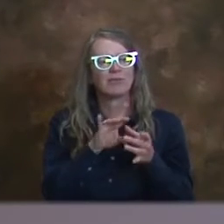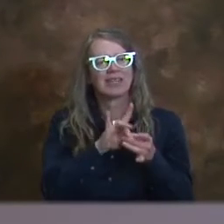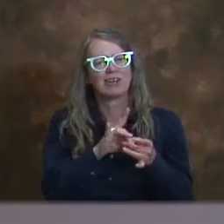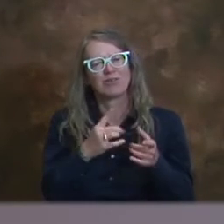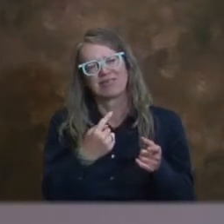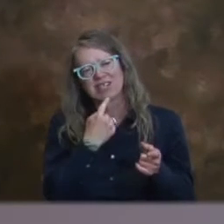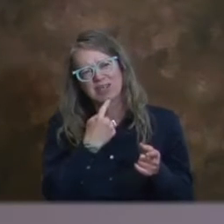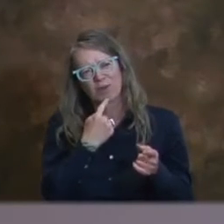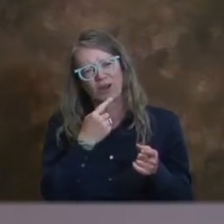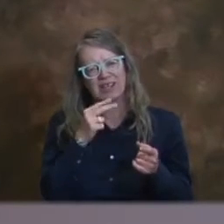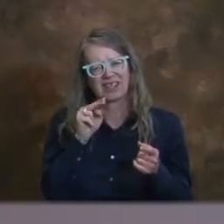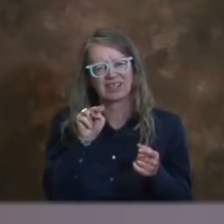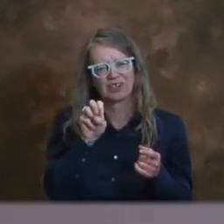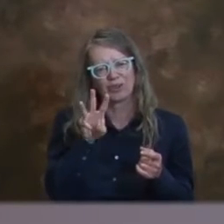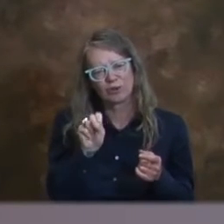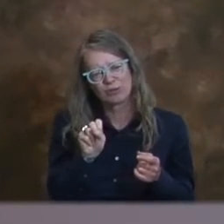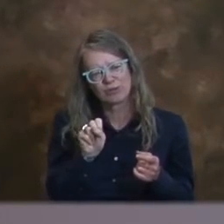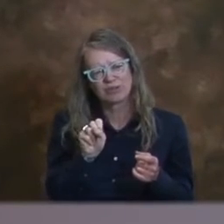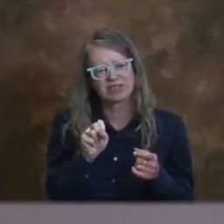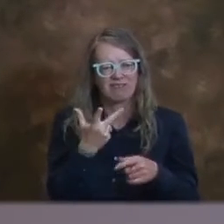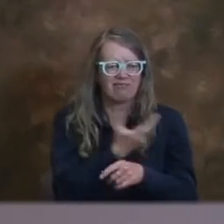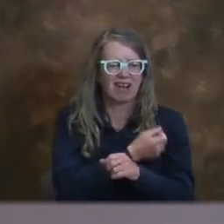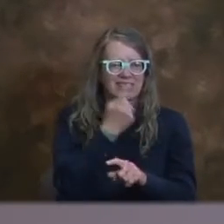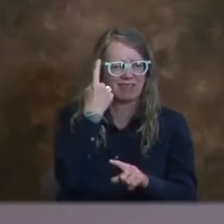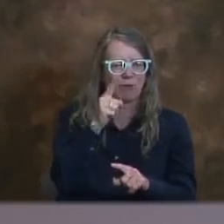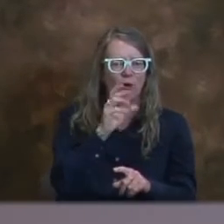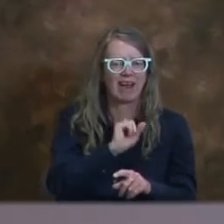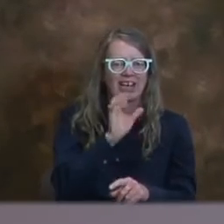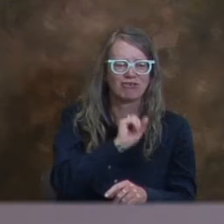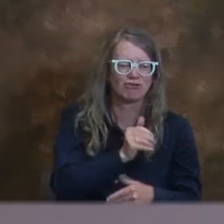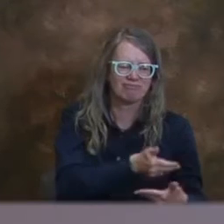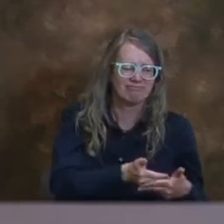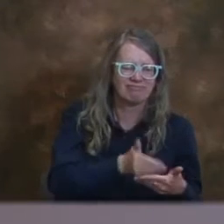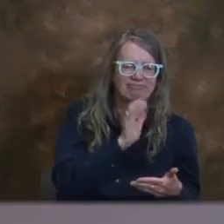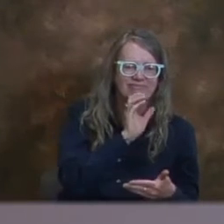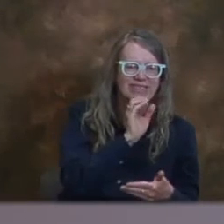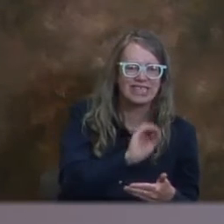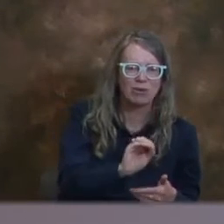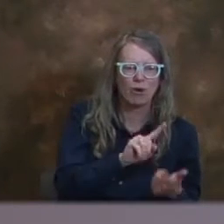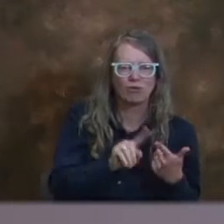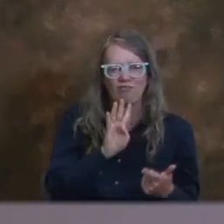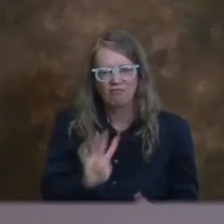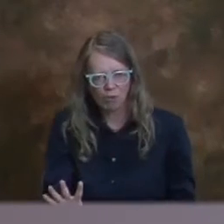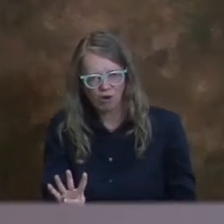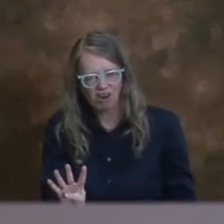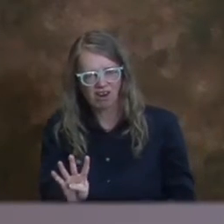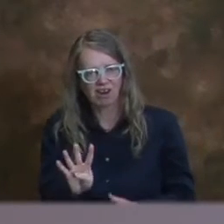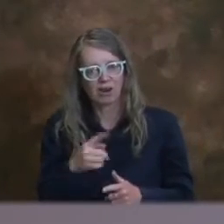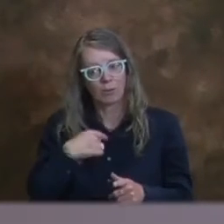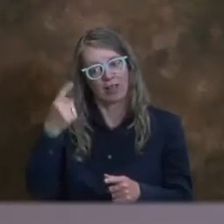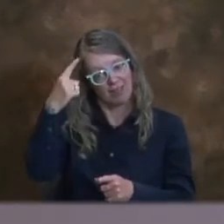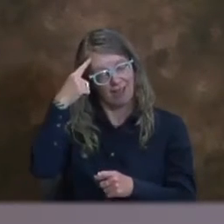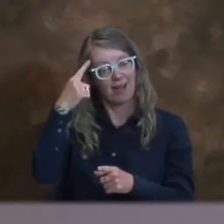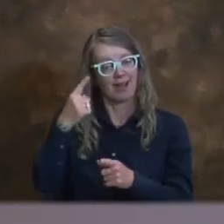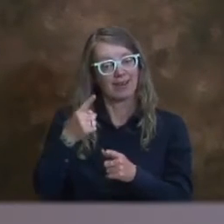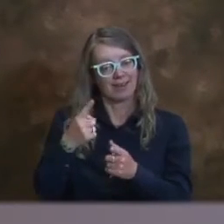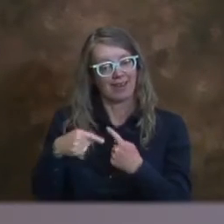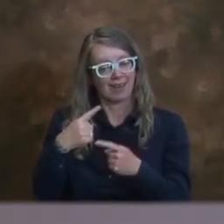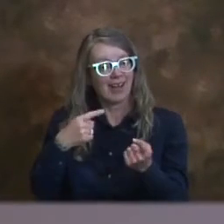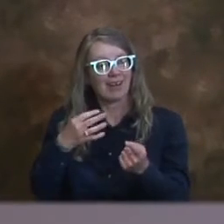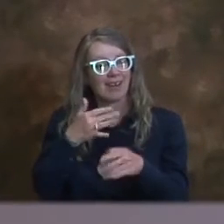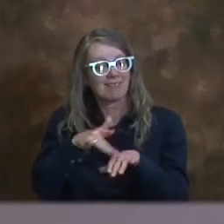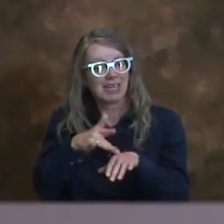desalentadores del 0 al 4 en la situación de las vacunas. Cuando creíamos que iba a venir, alguien me estaba